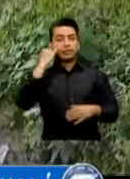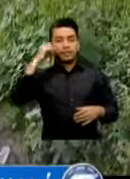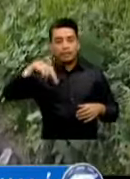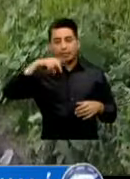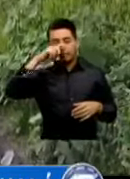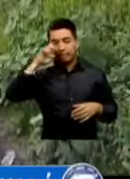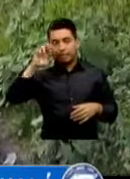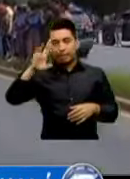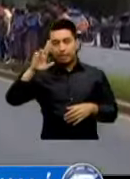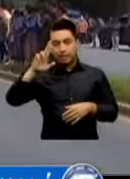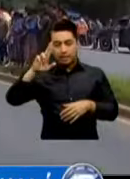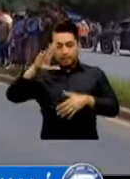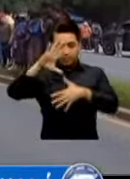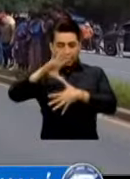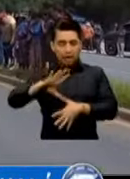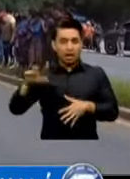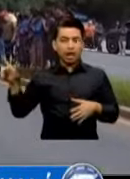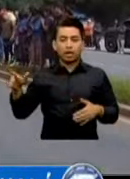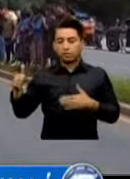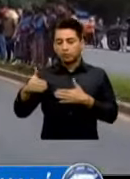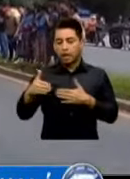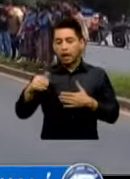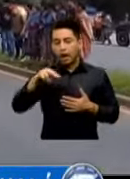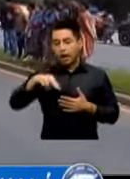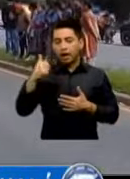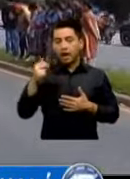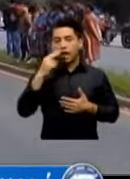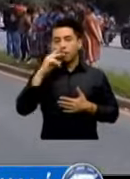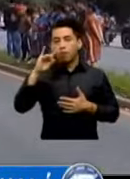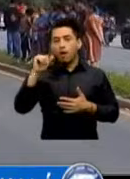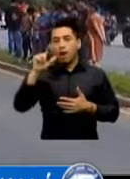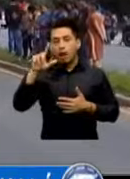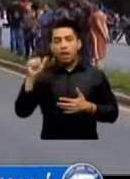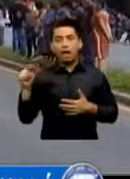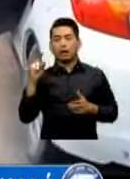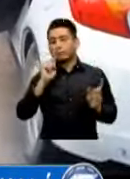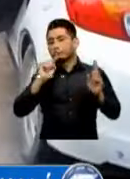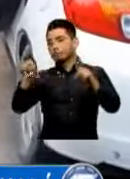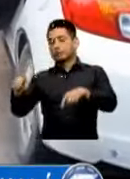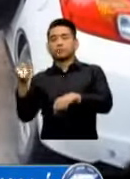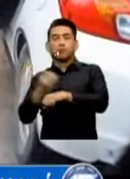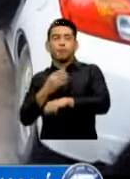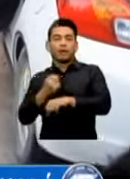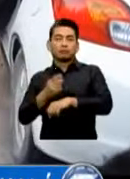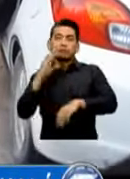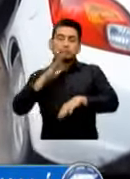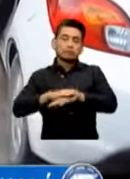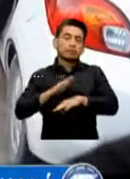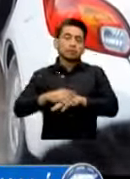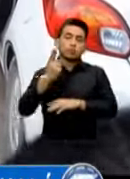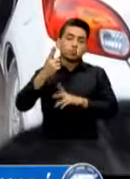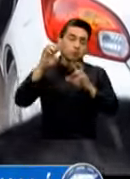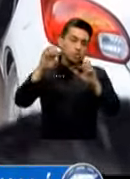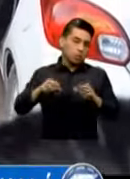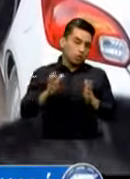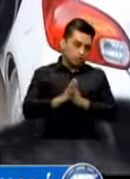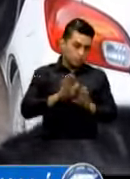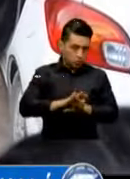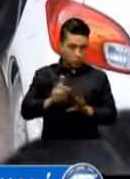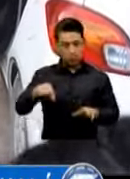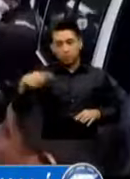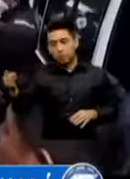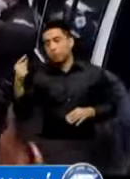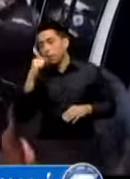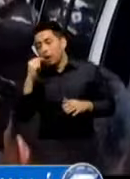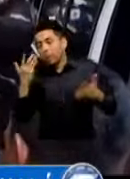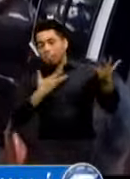Sololá Bomberos Voluntarios Se Destacaron Hacia Lugar Reportando A Una Persona Fallecida Mientras Una Fémina Resultó Herida Quien